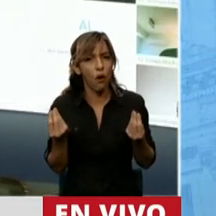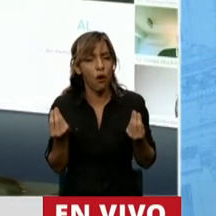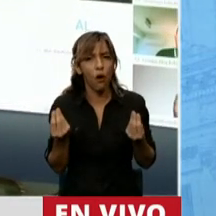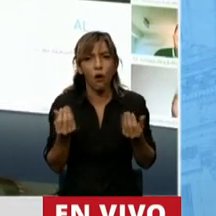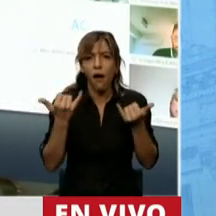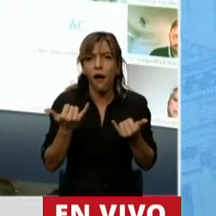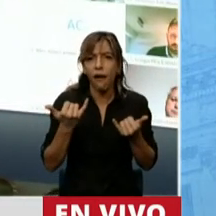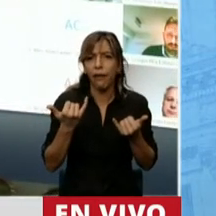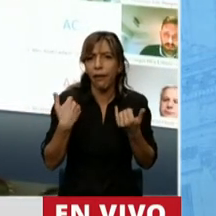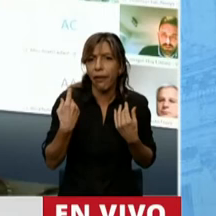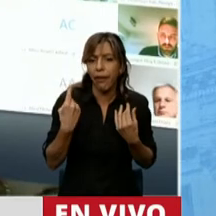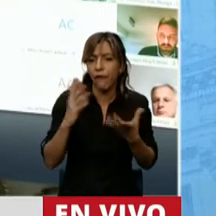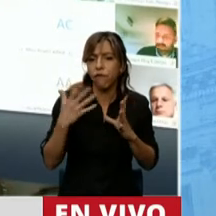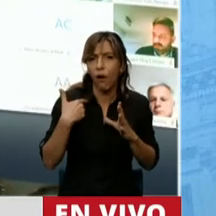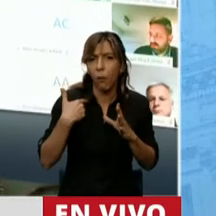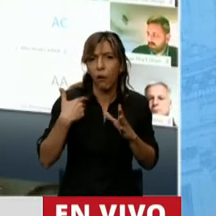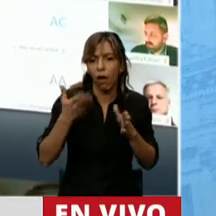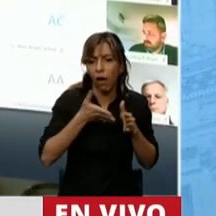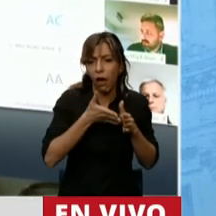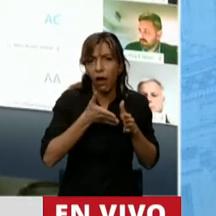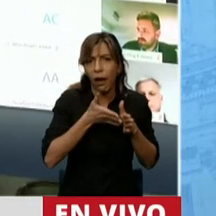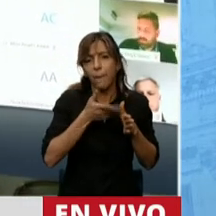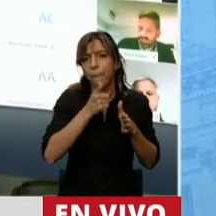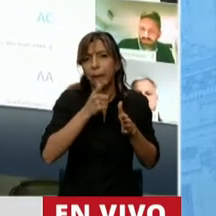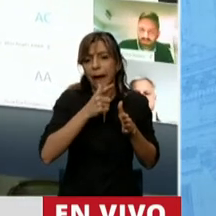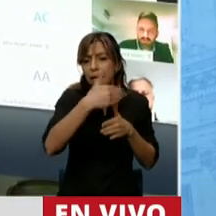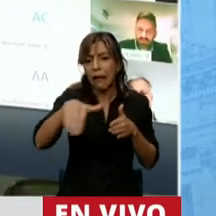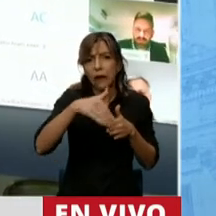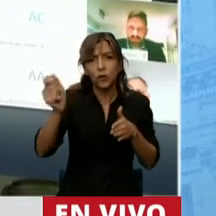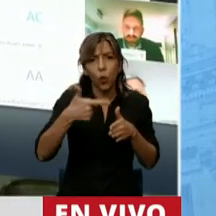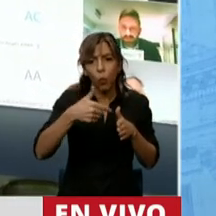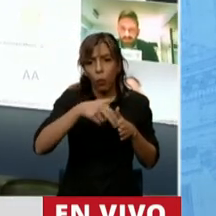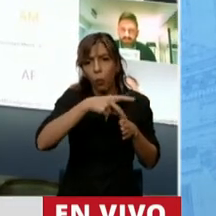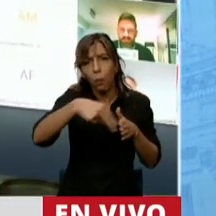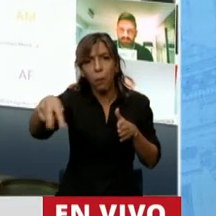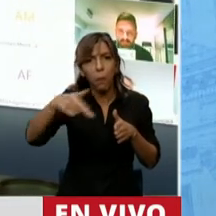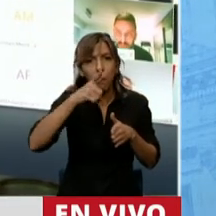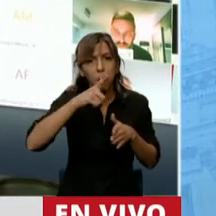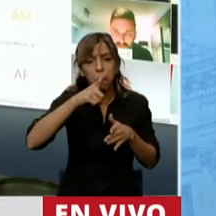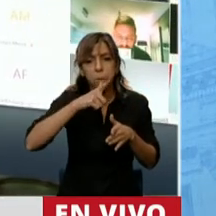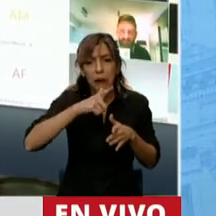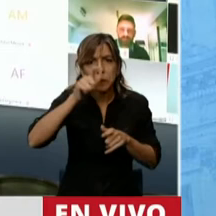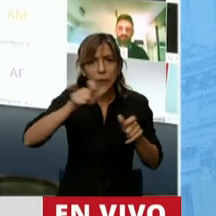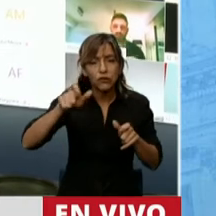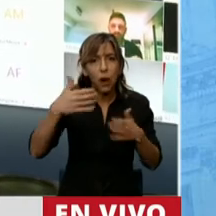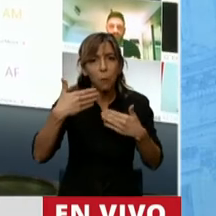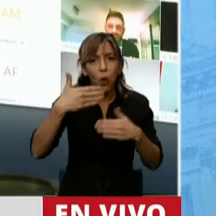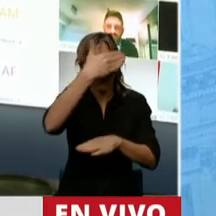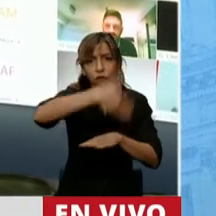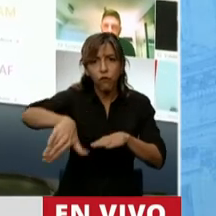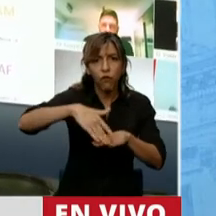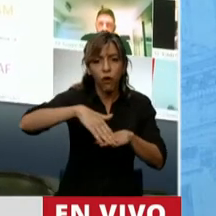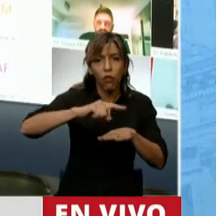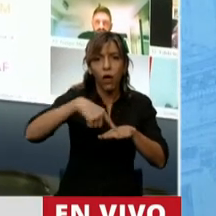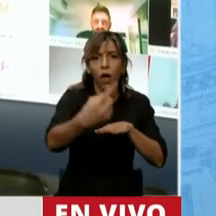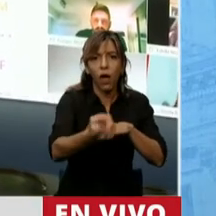parecen una peatonal, cómo cruzan, van y vienen la gente, ¿no? Estamos cruzando la frontera. Usted